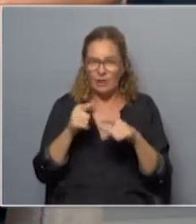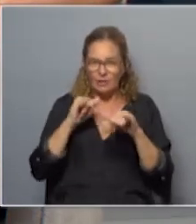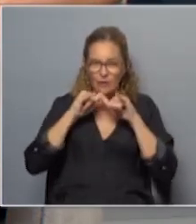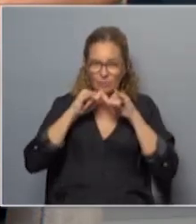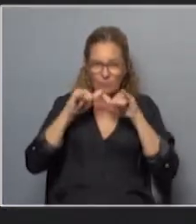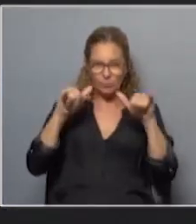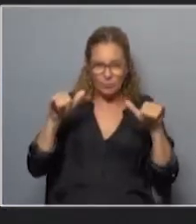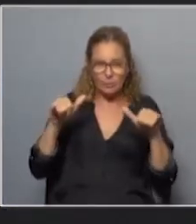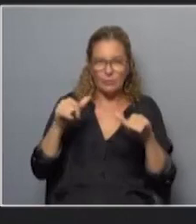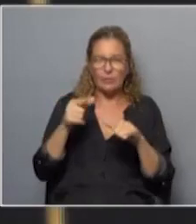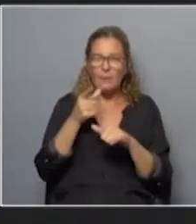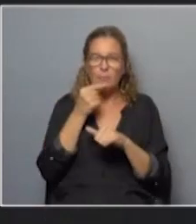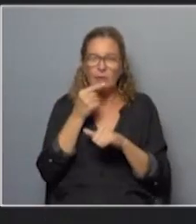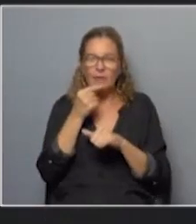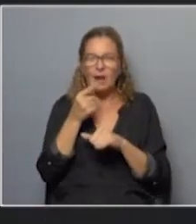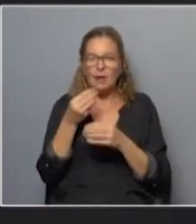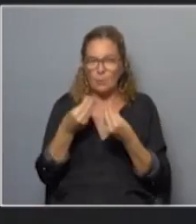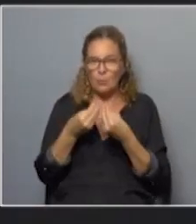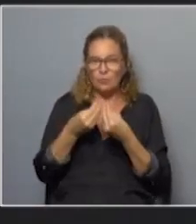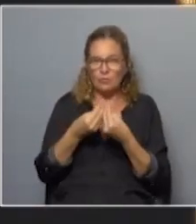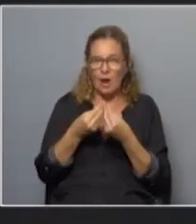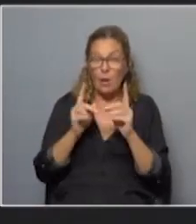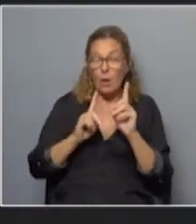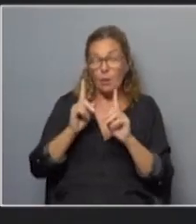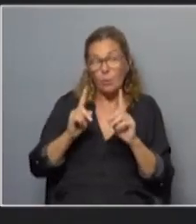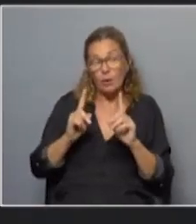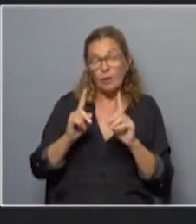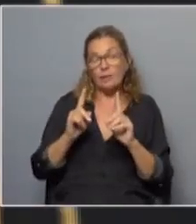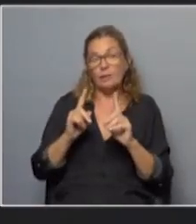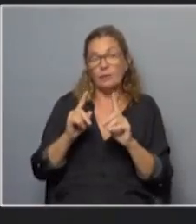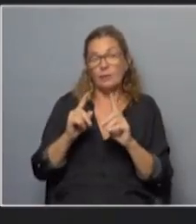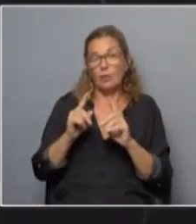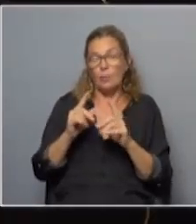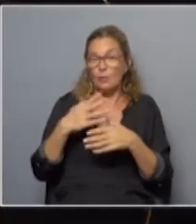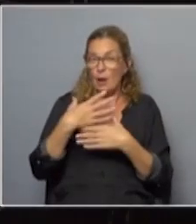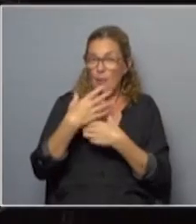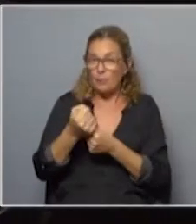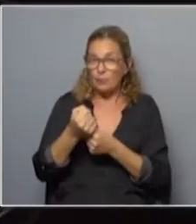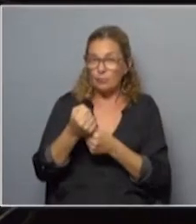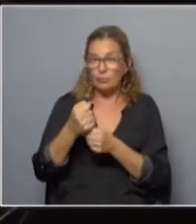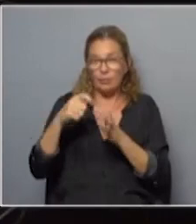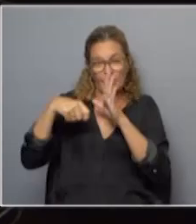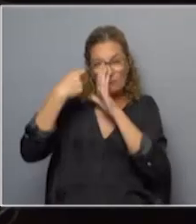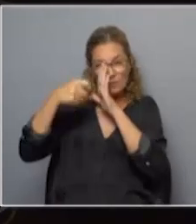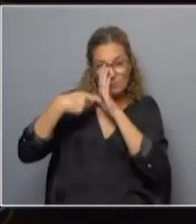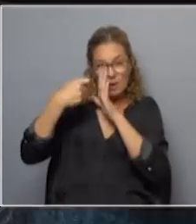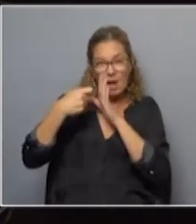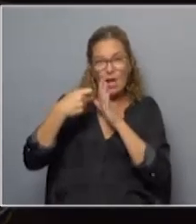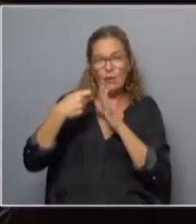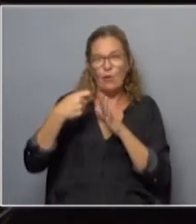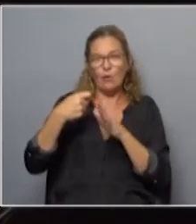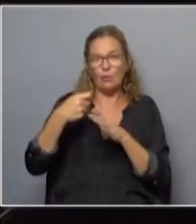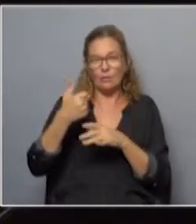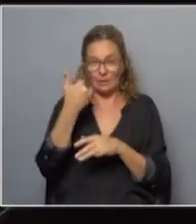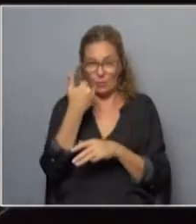abuso policial muchas de las cuales o algunas de las cuales al menos tienen un respaldo audiovisual o sea se han filmado por ejemplo con teléfonos